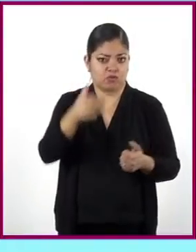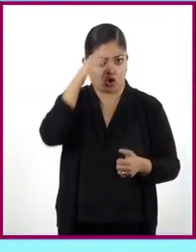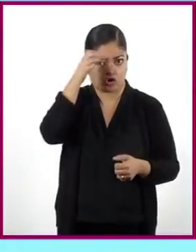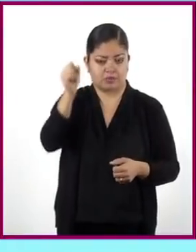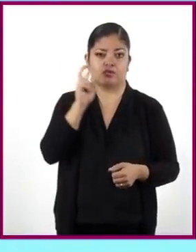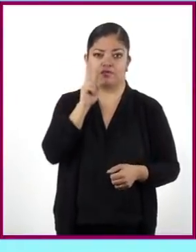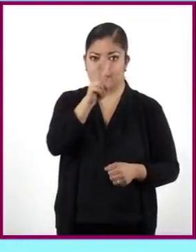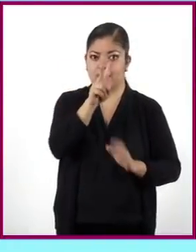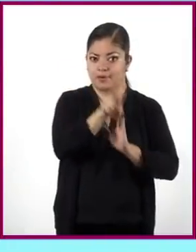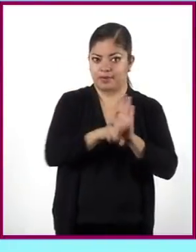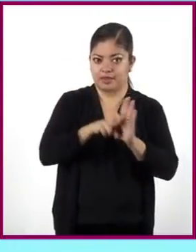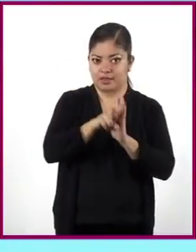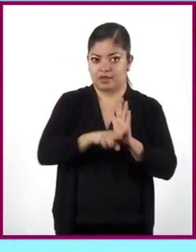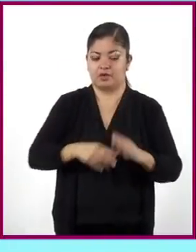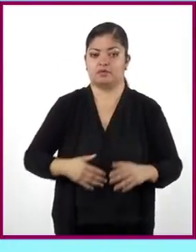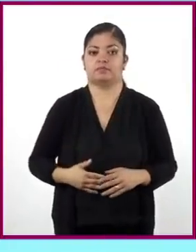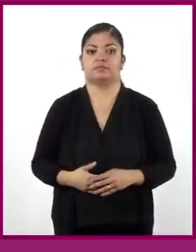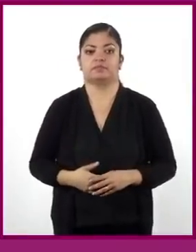el siguiente video.